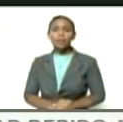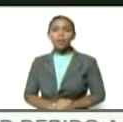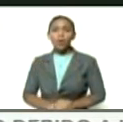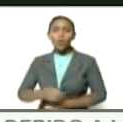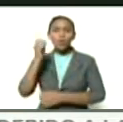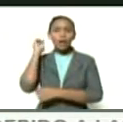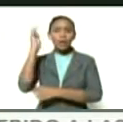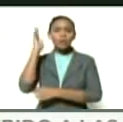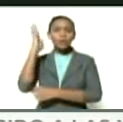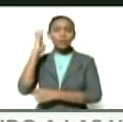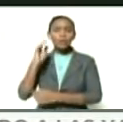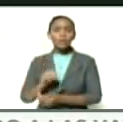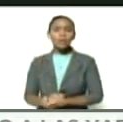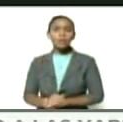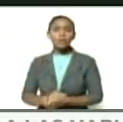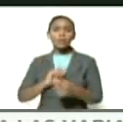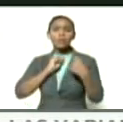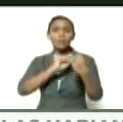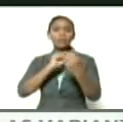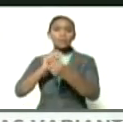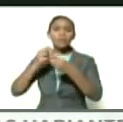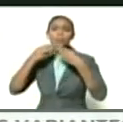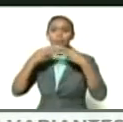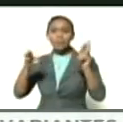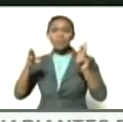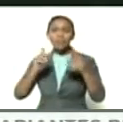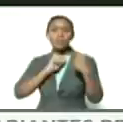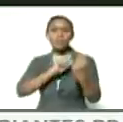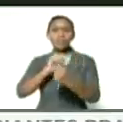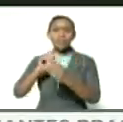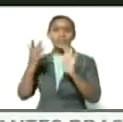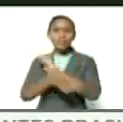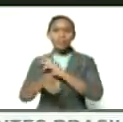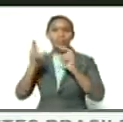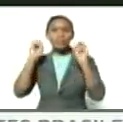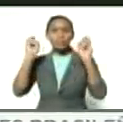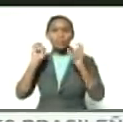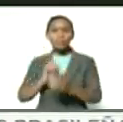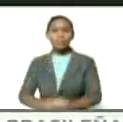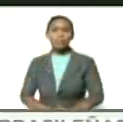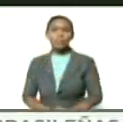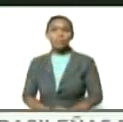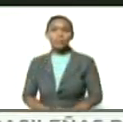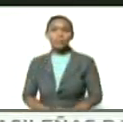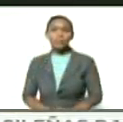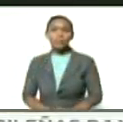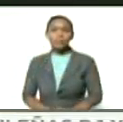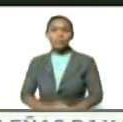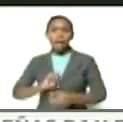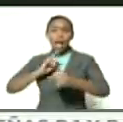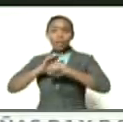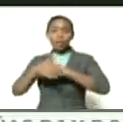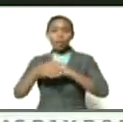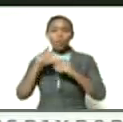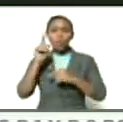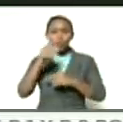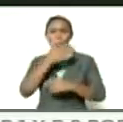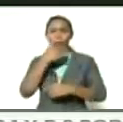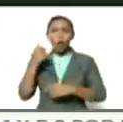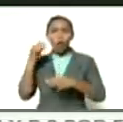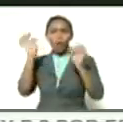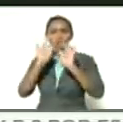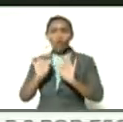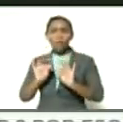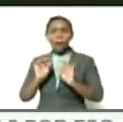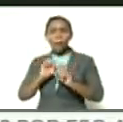jornada de consulta pública y de debate sobre este tema Héctor ponte a formular mejor la pregunta